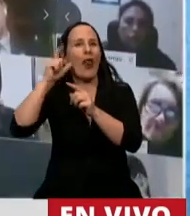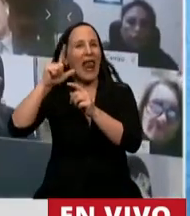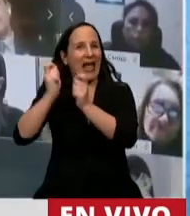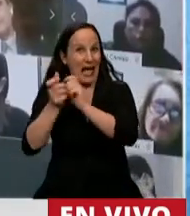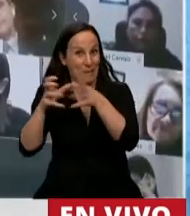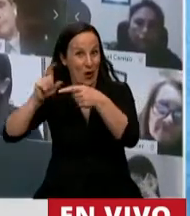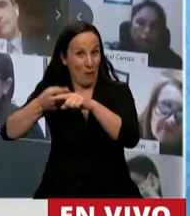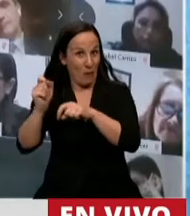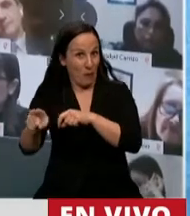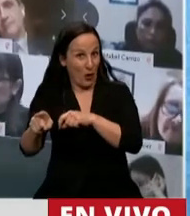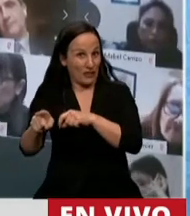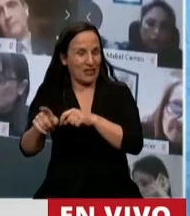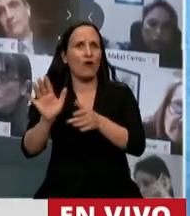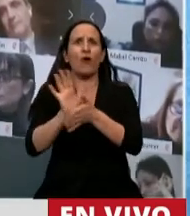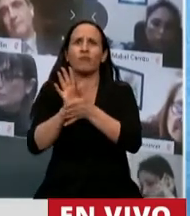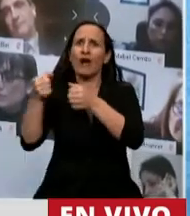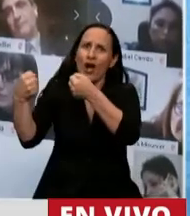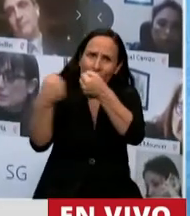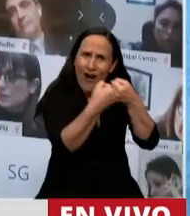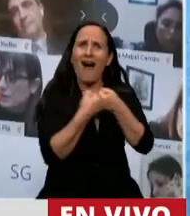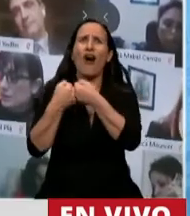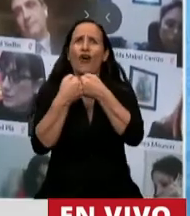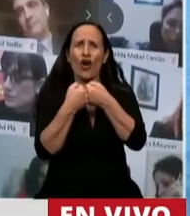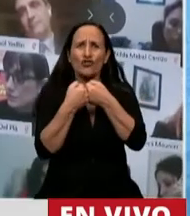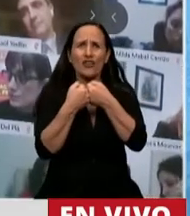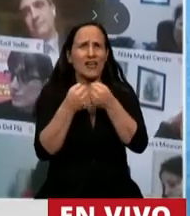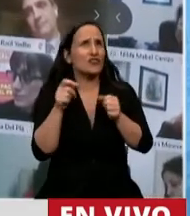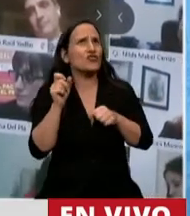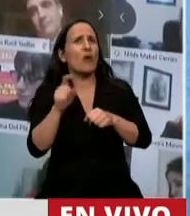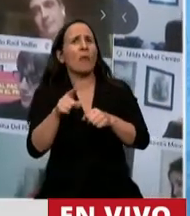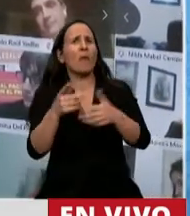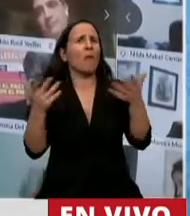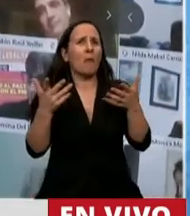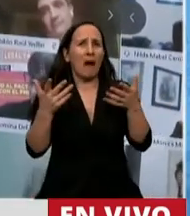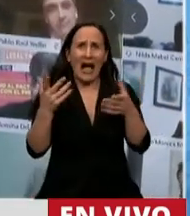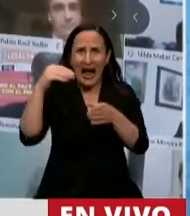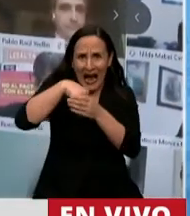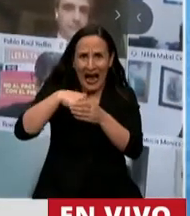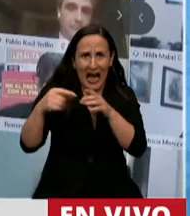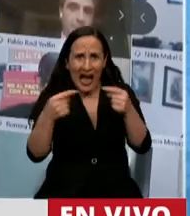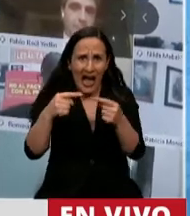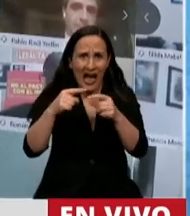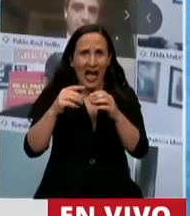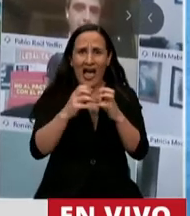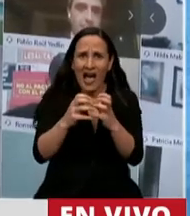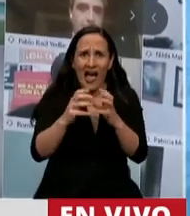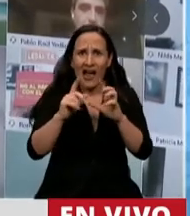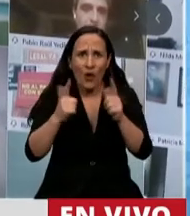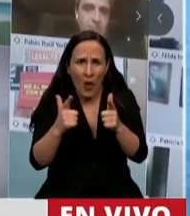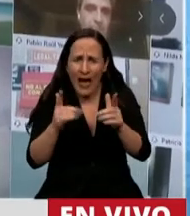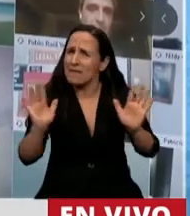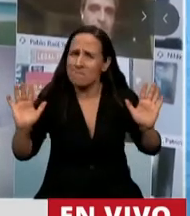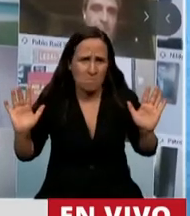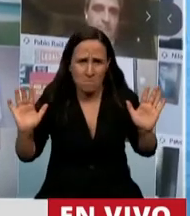consenso no es algo que esté específicamente vaciado de conflicto. El consenso no requiere